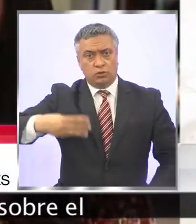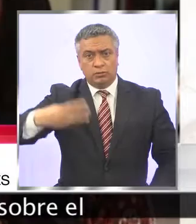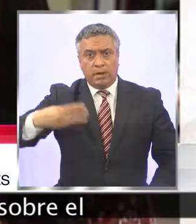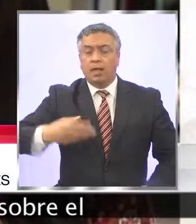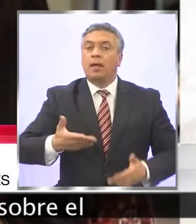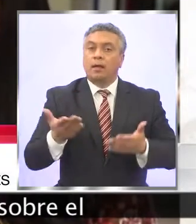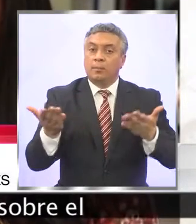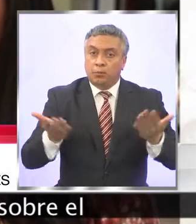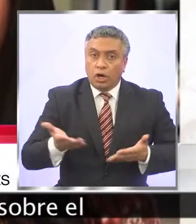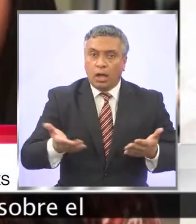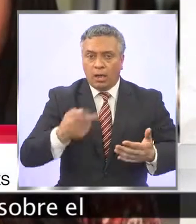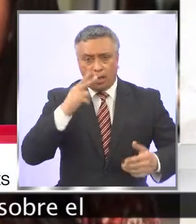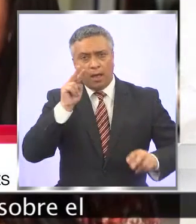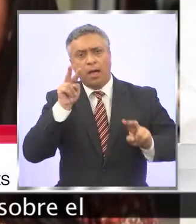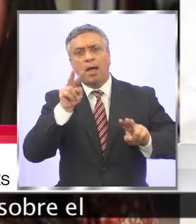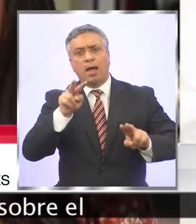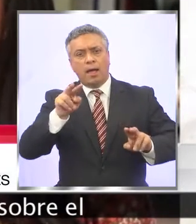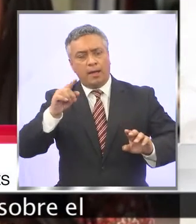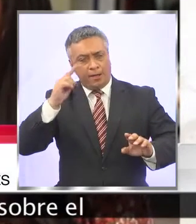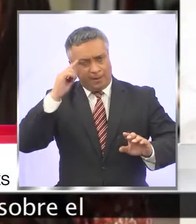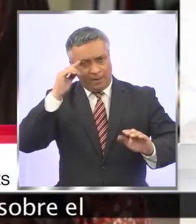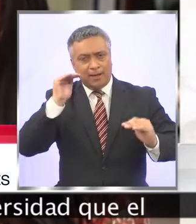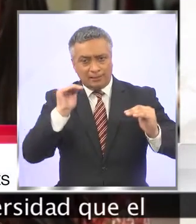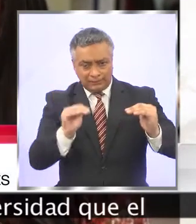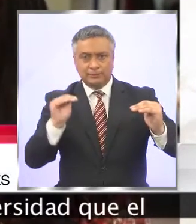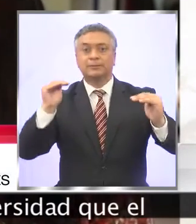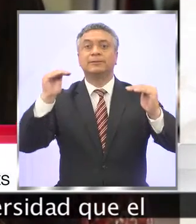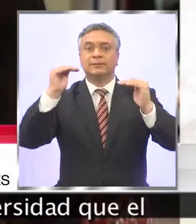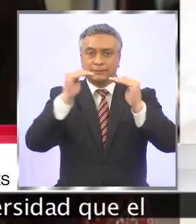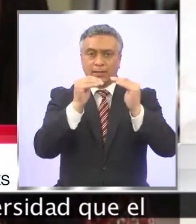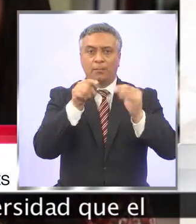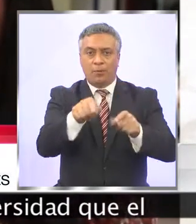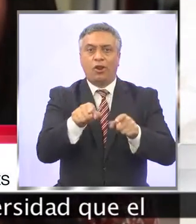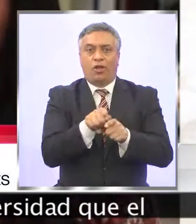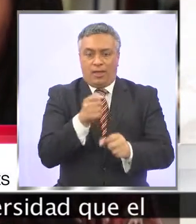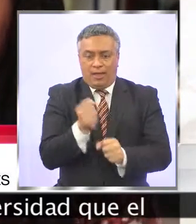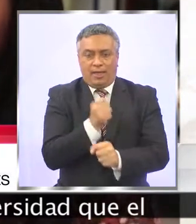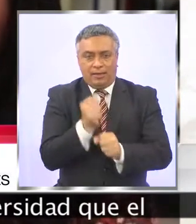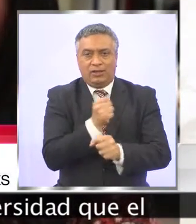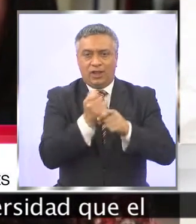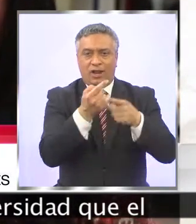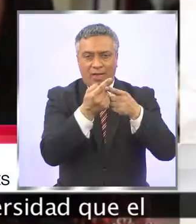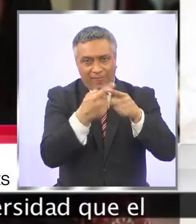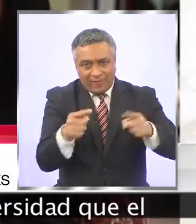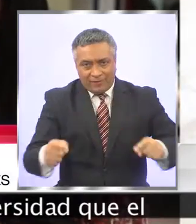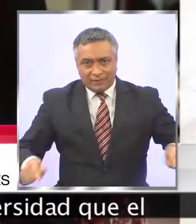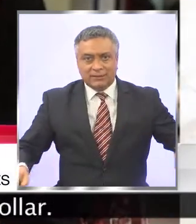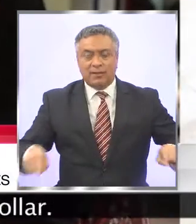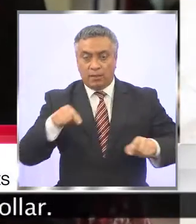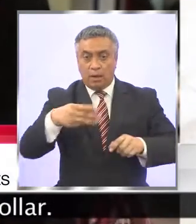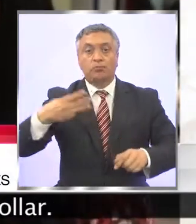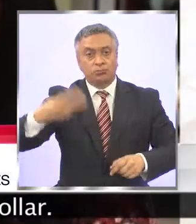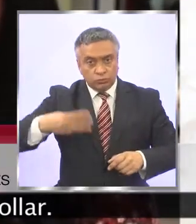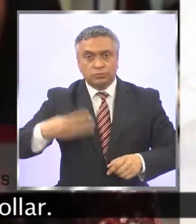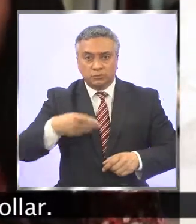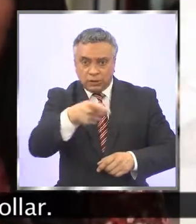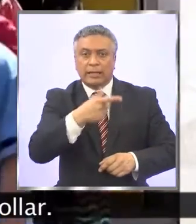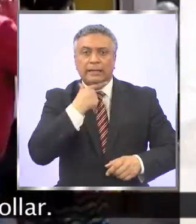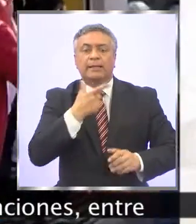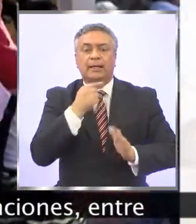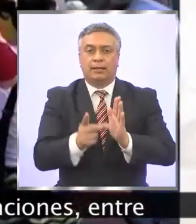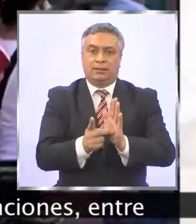dejan entrever un símbolo sobre el lineamiento de gestión de la diversidad que el municipio espera